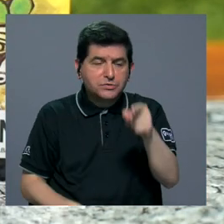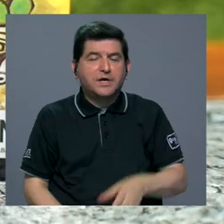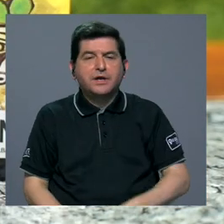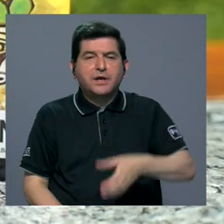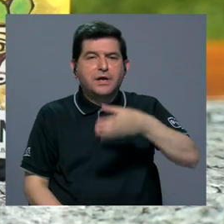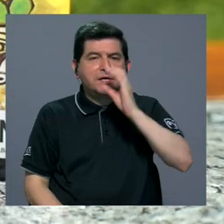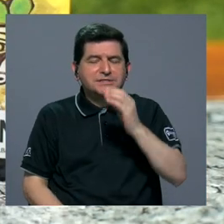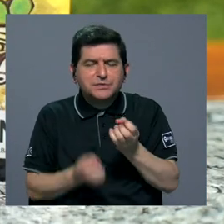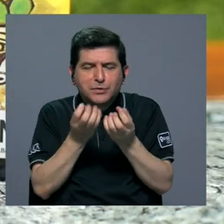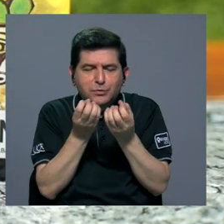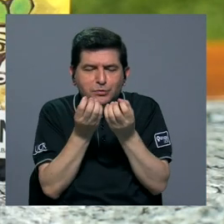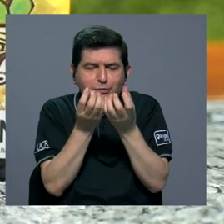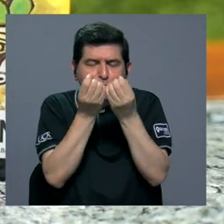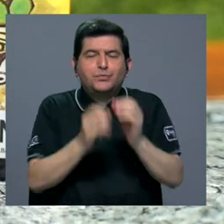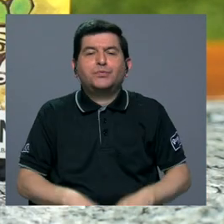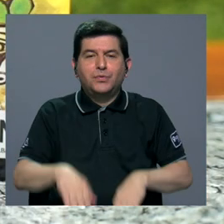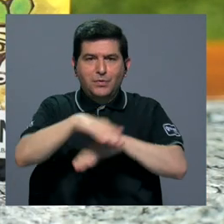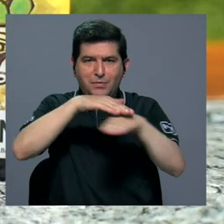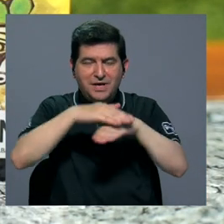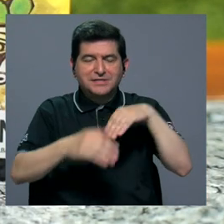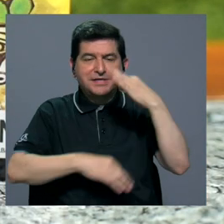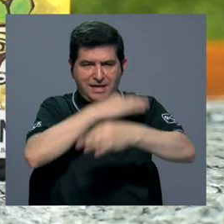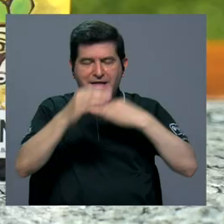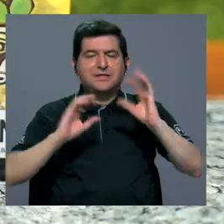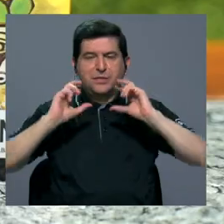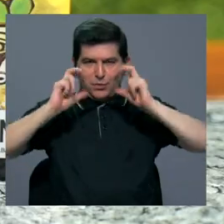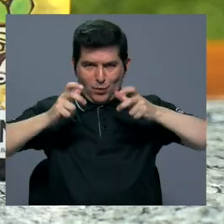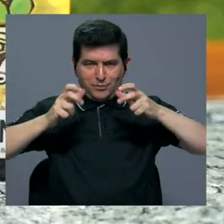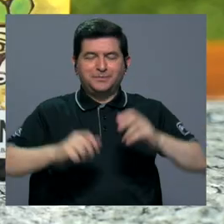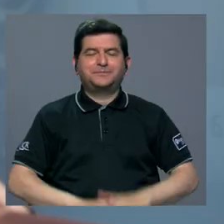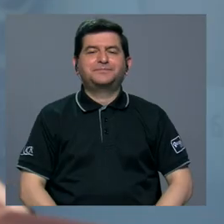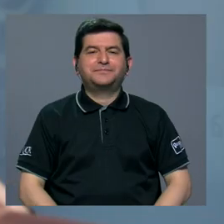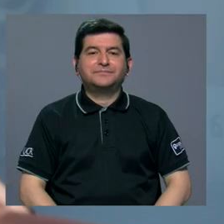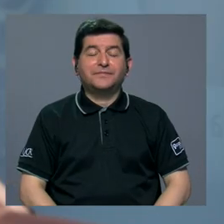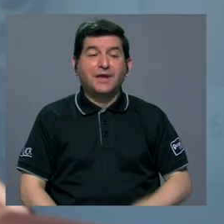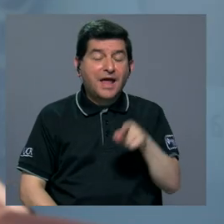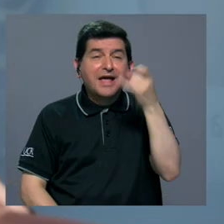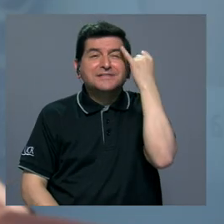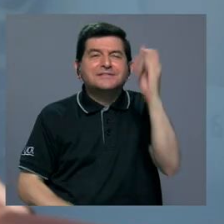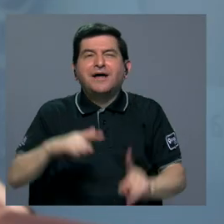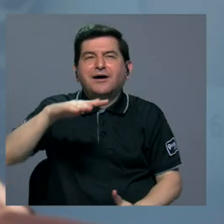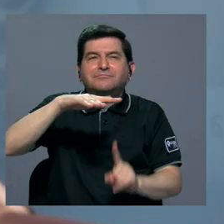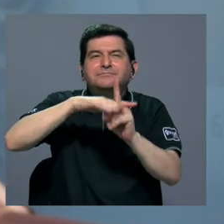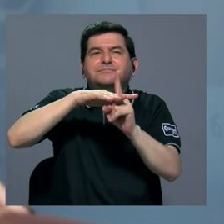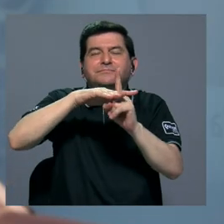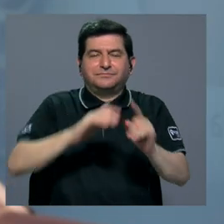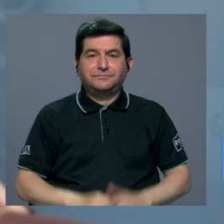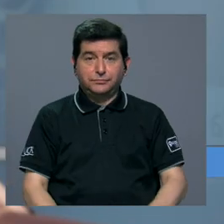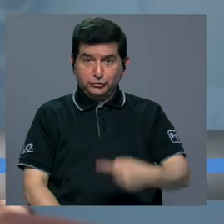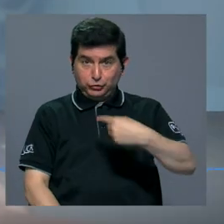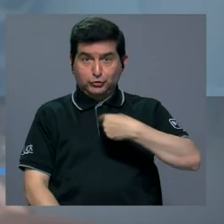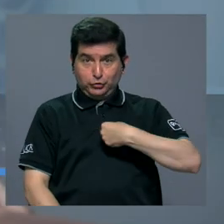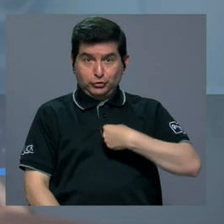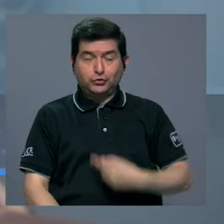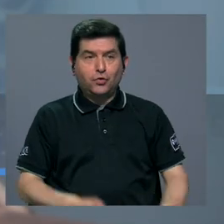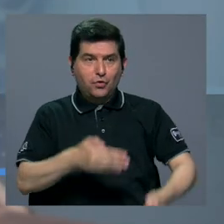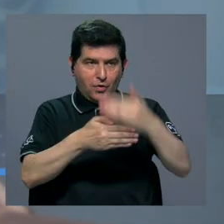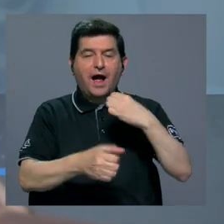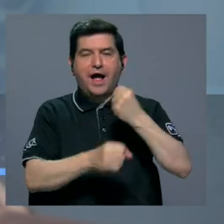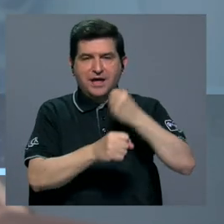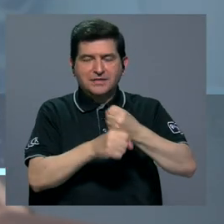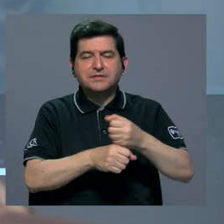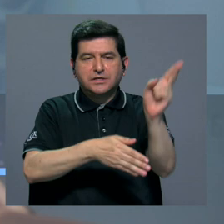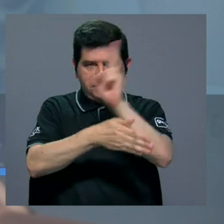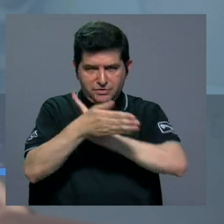malteadas a base de este tipo de maíz. Bueno, esta idea surgió porque yo antes de trabajar en la universidad